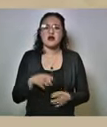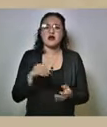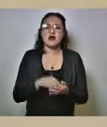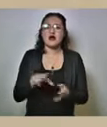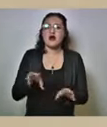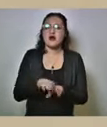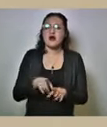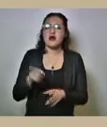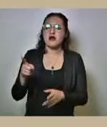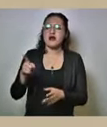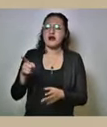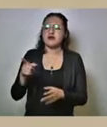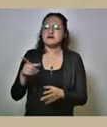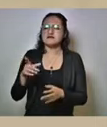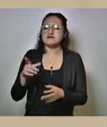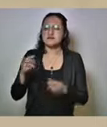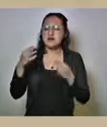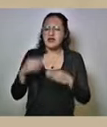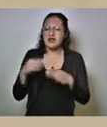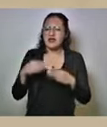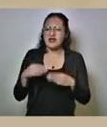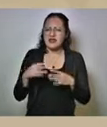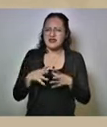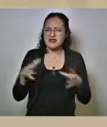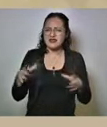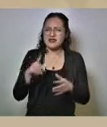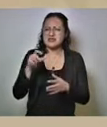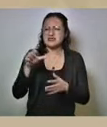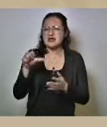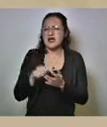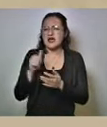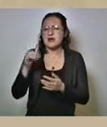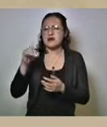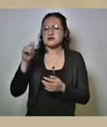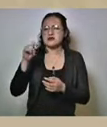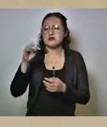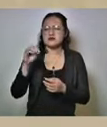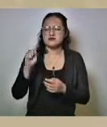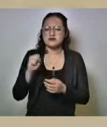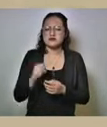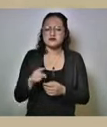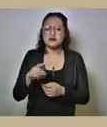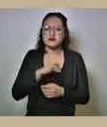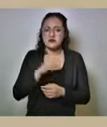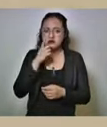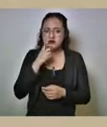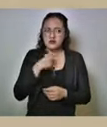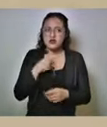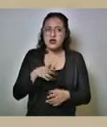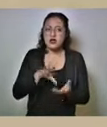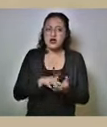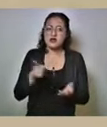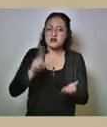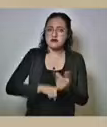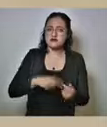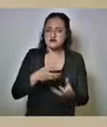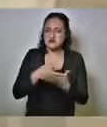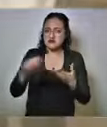de Abasto de contagios no sé si pudieran confirmarnos o desecharnos este señalamiento. Muchas gracias.